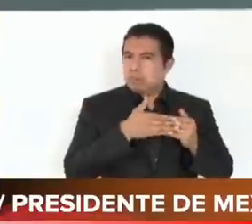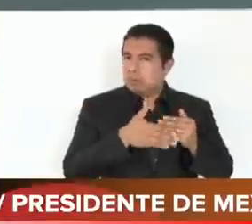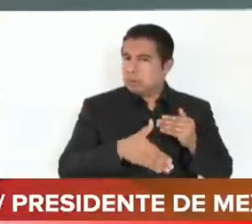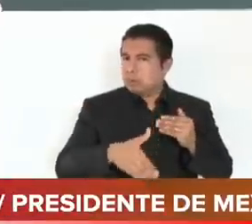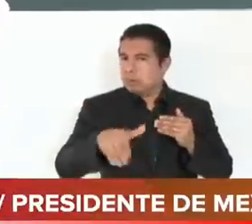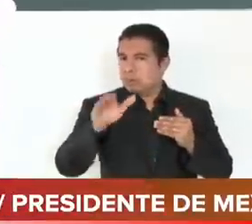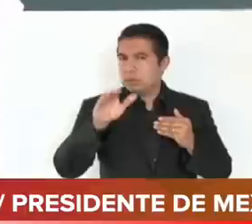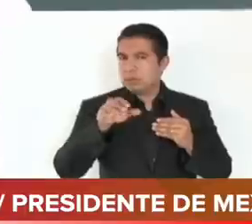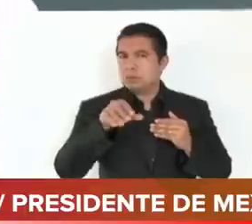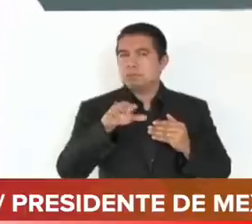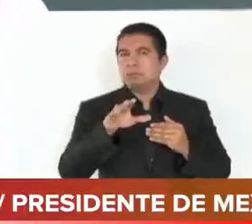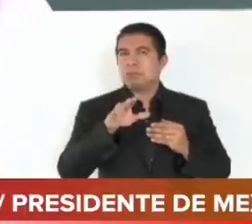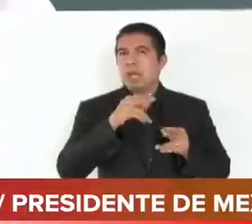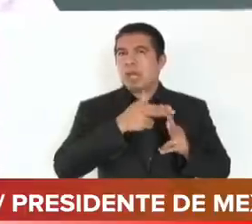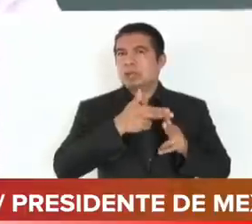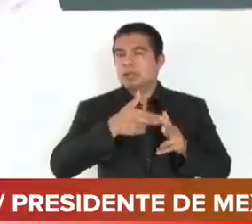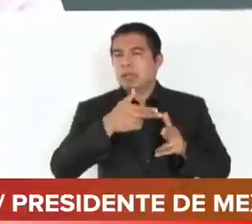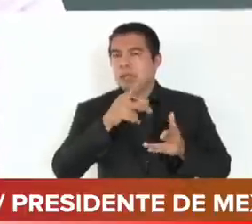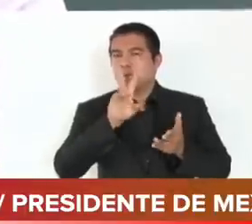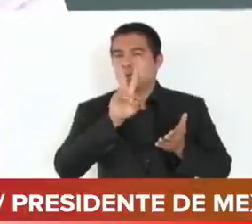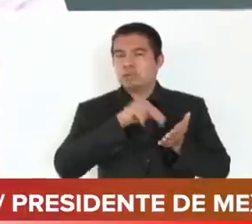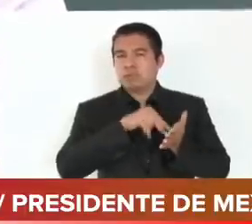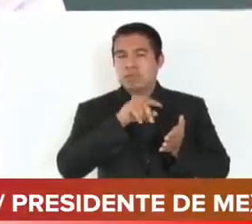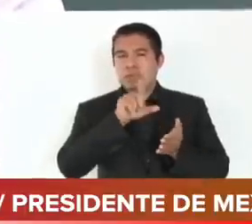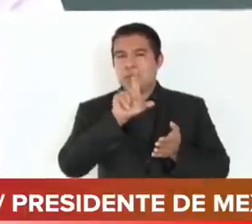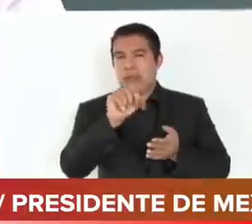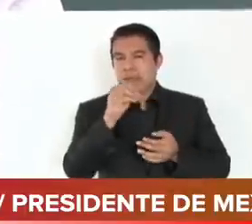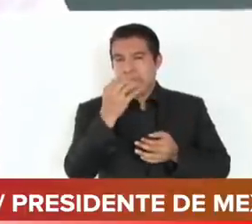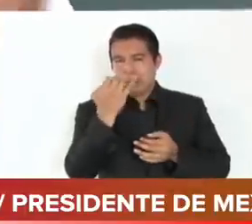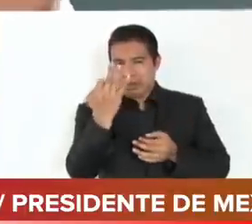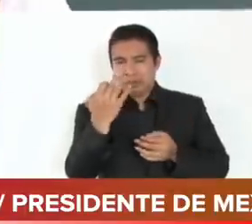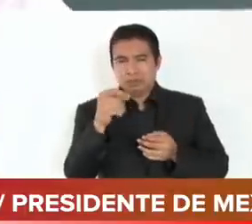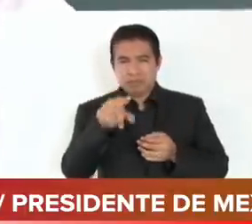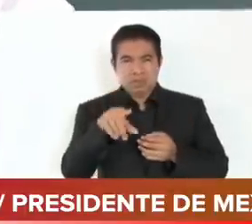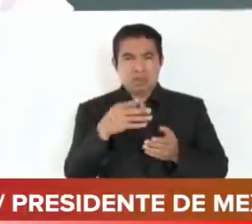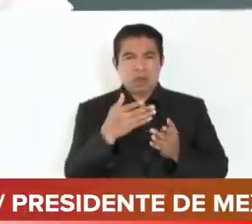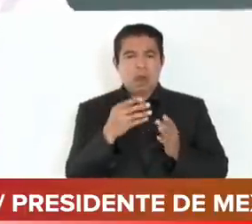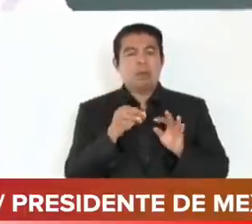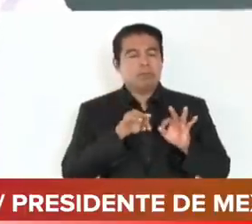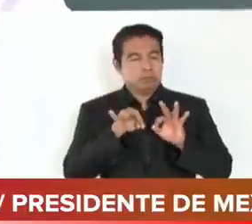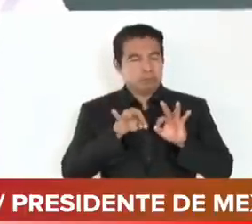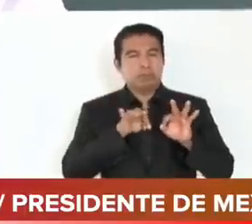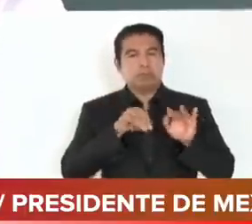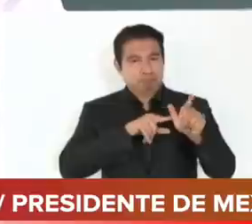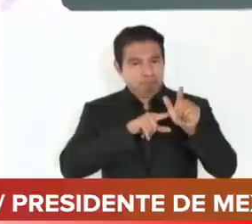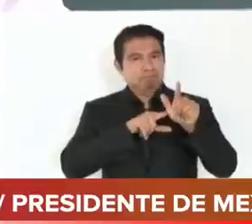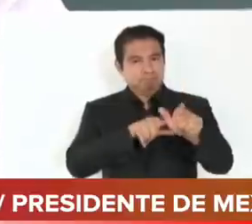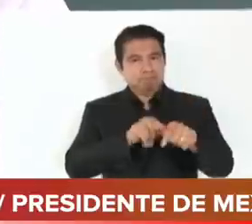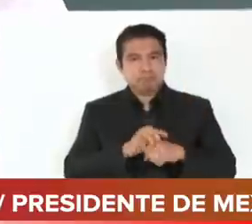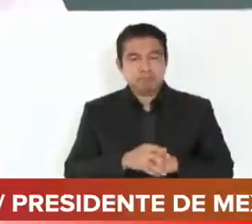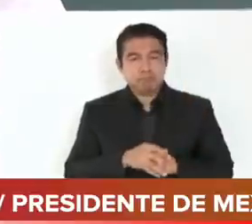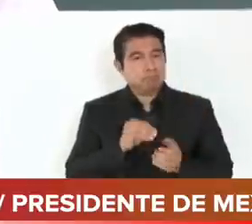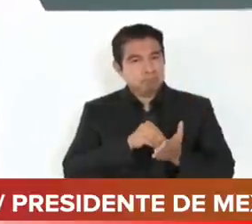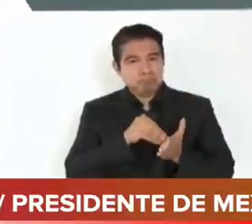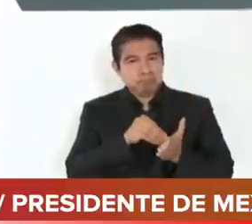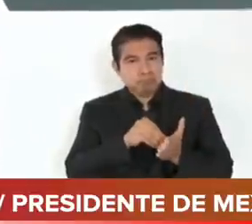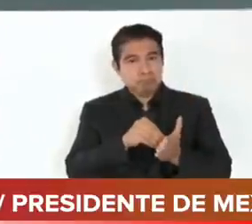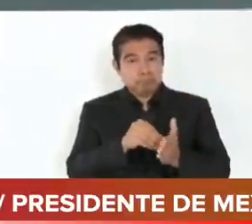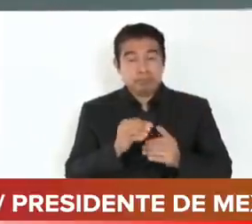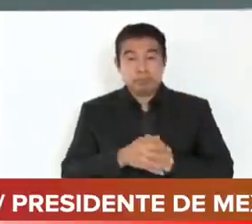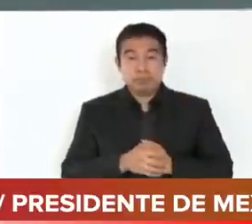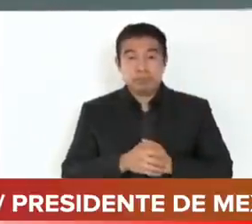el 2023 va a haber trabajo permanente. Antes